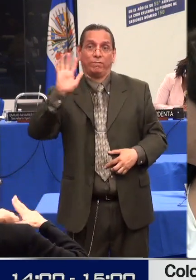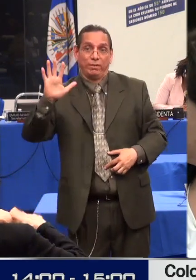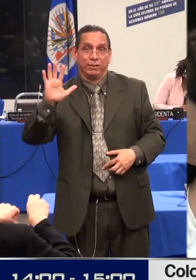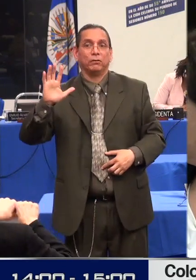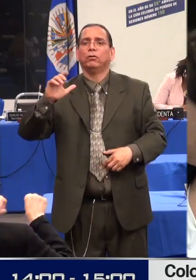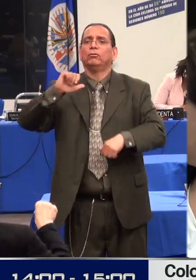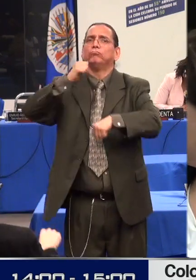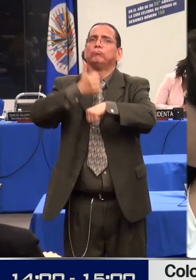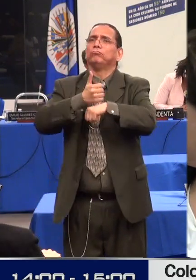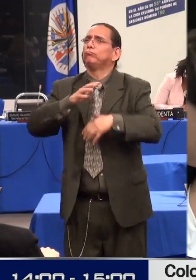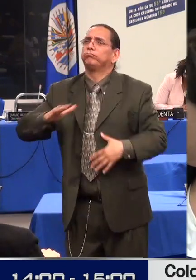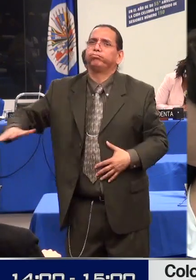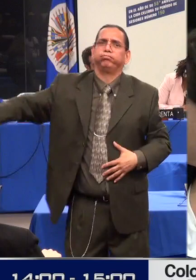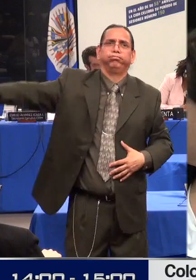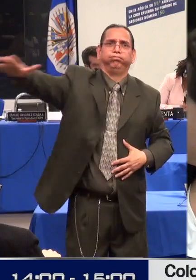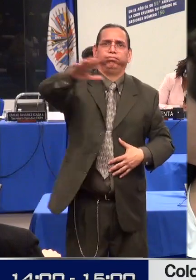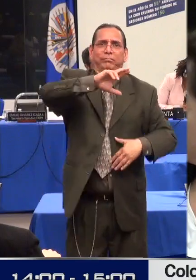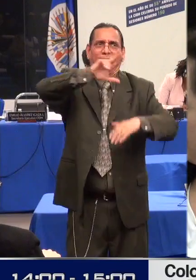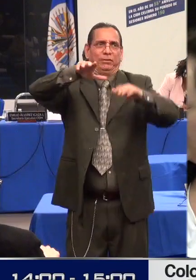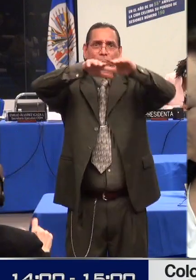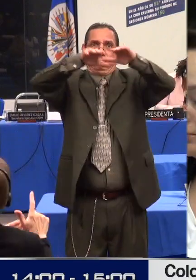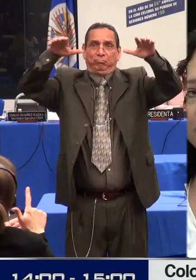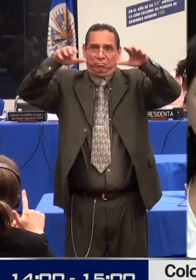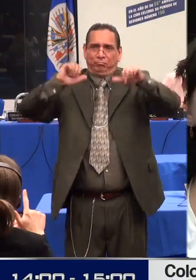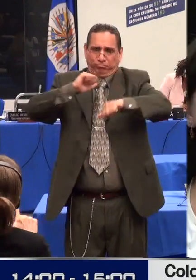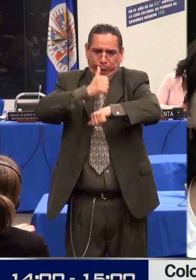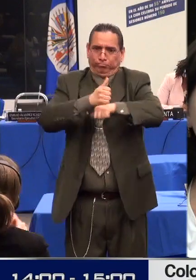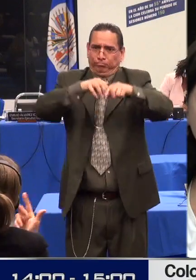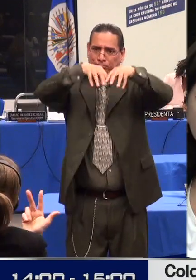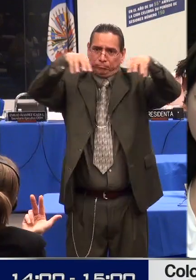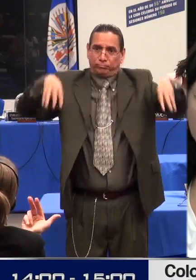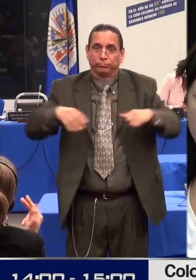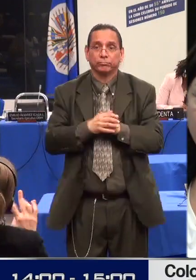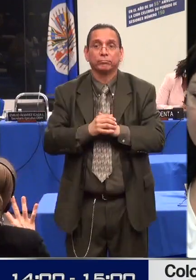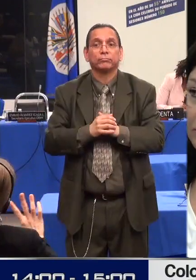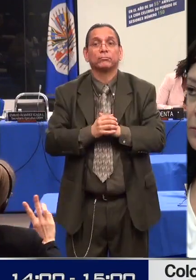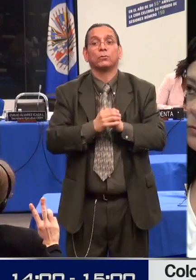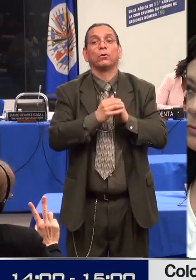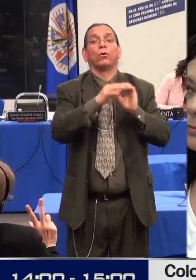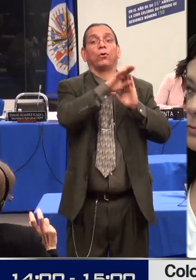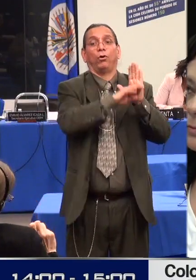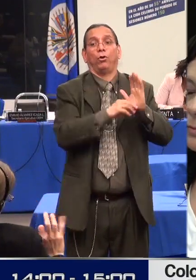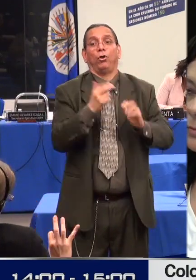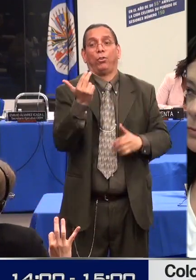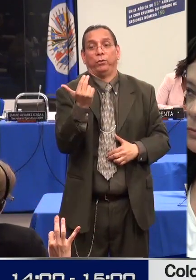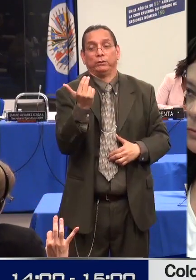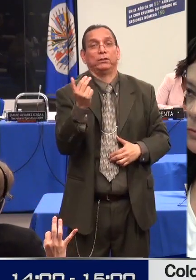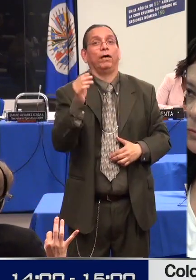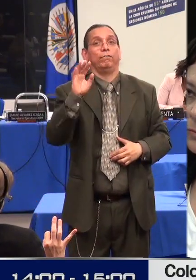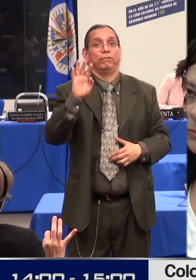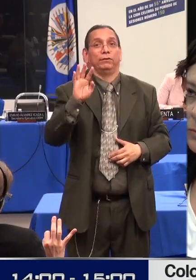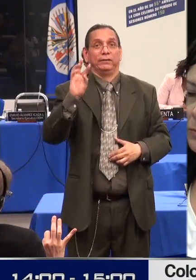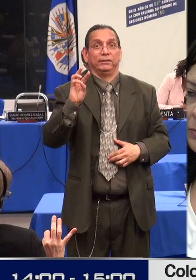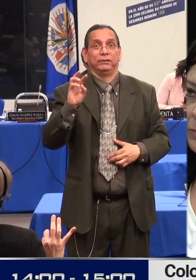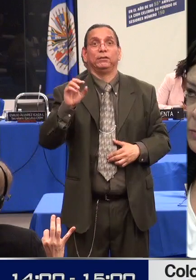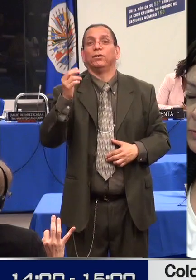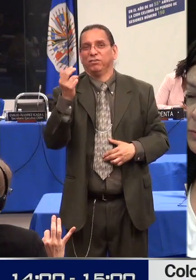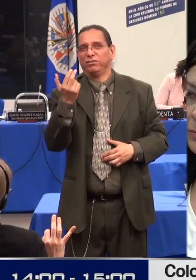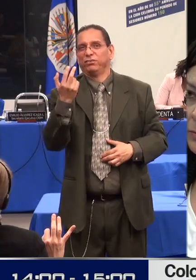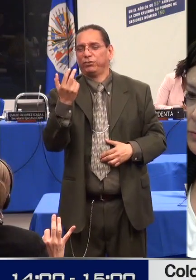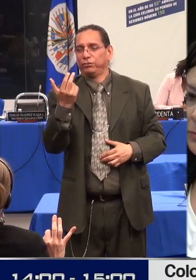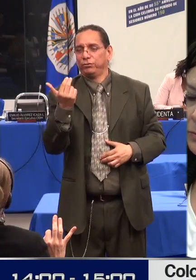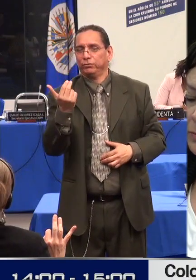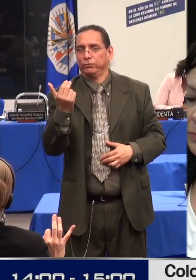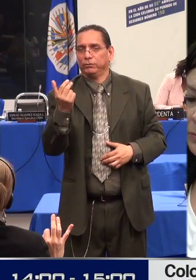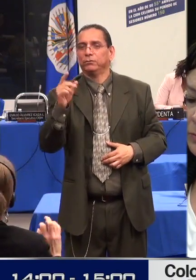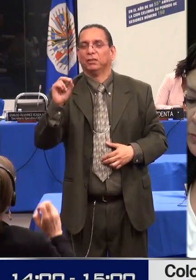se aprobó la Convención sobre los Derechos de las Personas con Discapacidad. Con el fin de garantizar el pleno ejercicio de los derechos de las